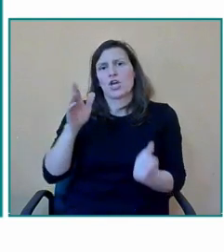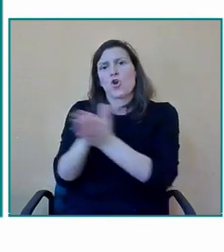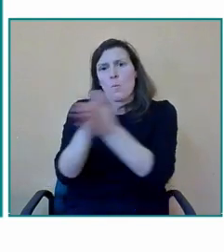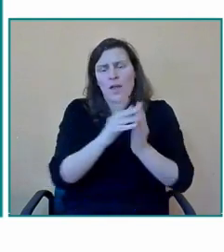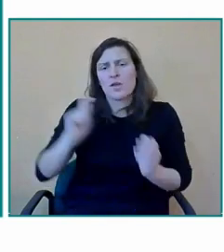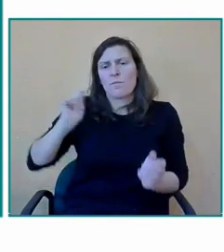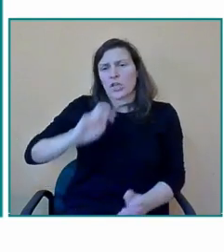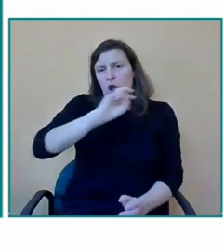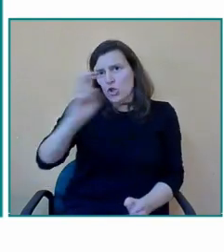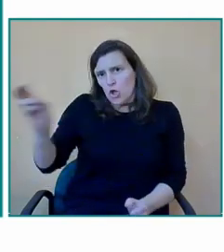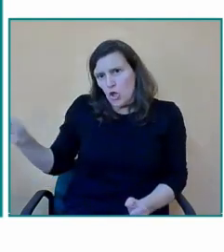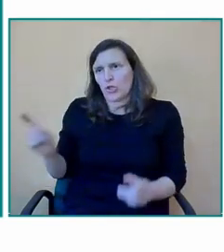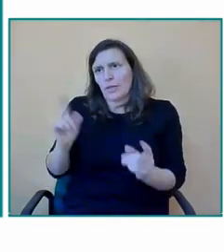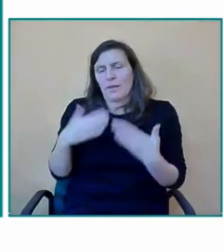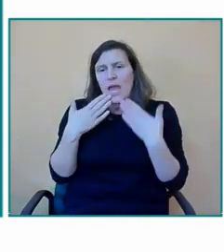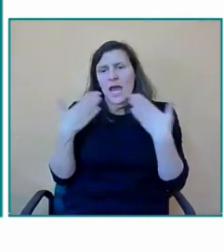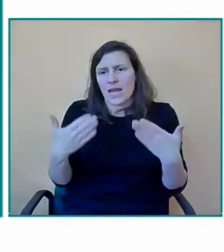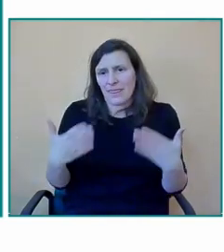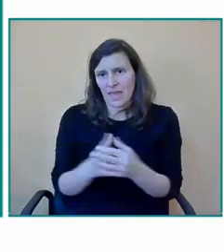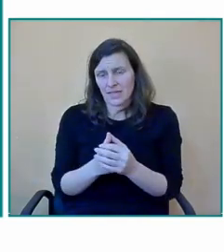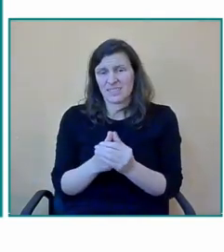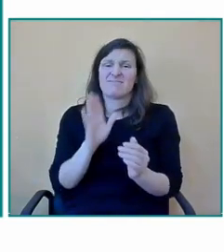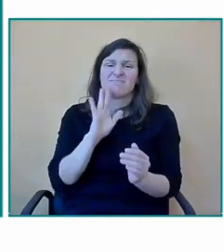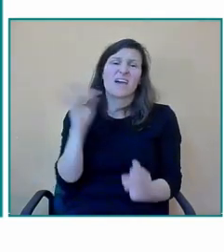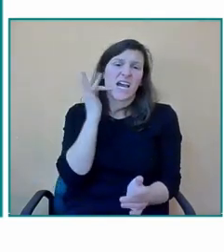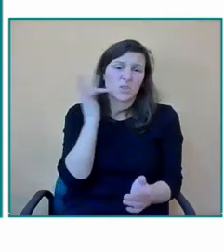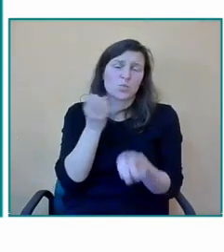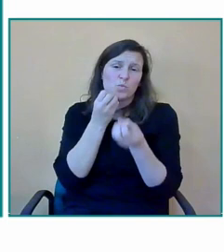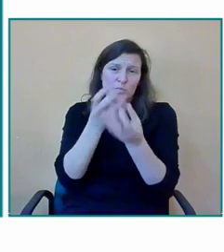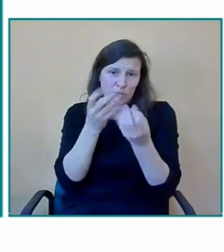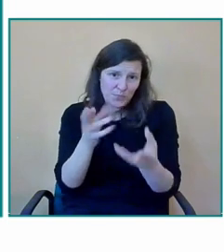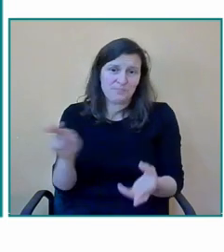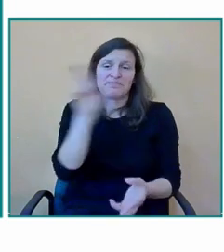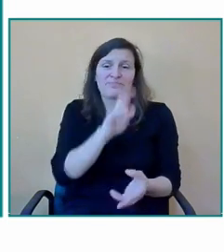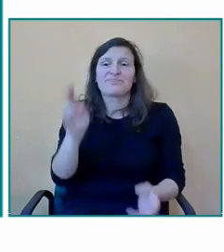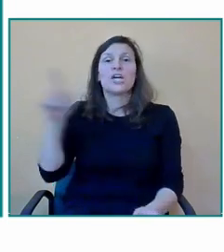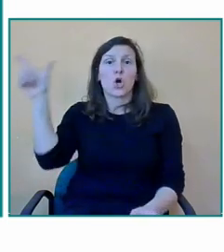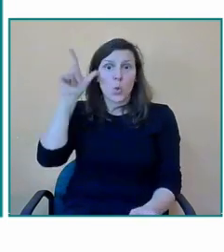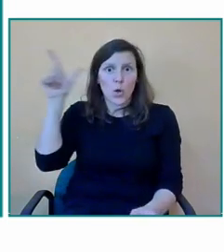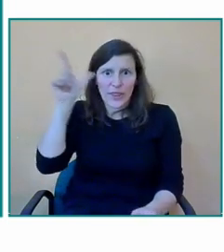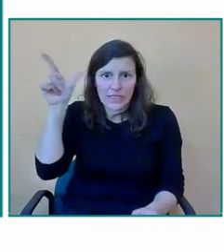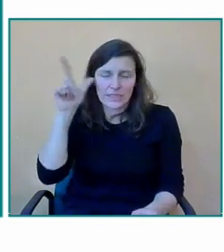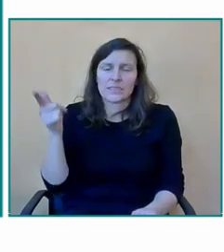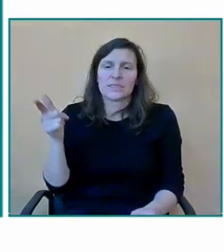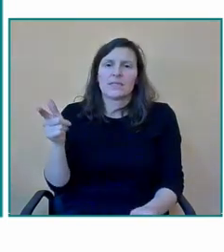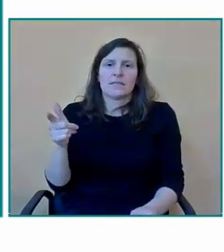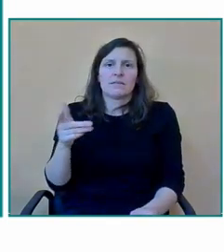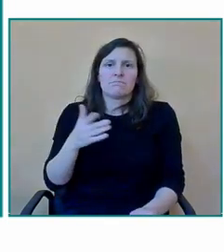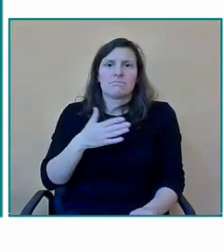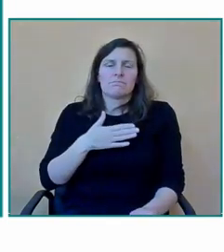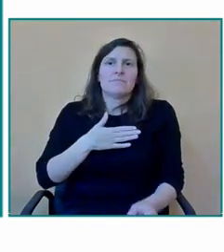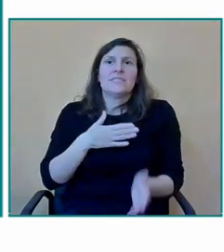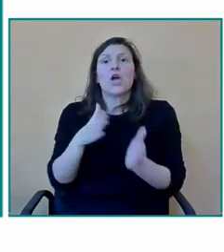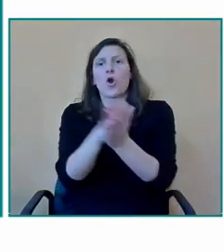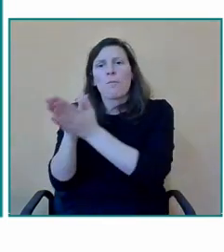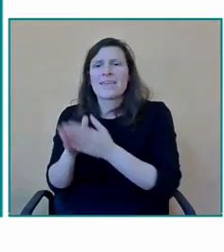ha mencionado pues Jesús Martín como pueden ser pues Lourdes y todas las que las que han estado